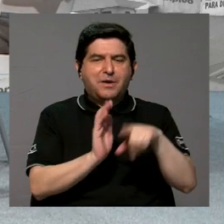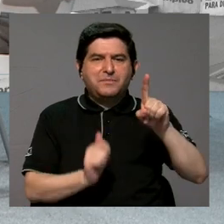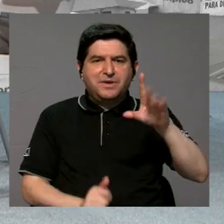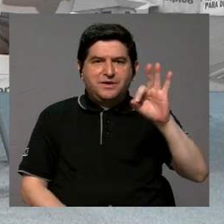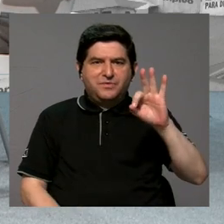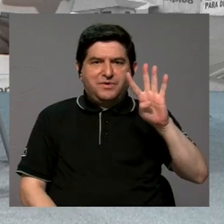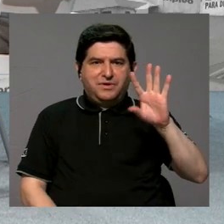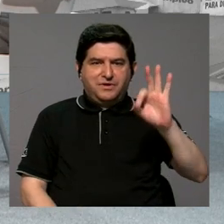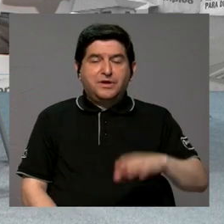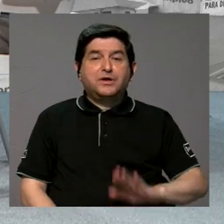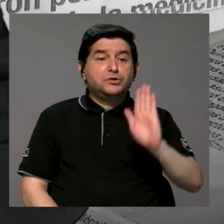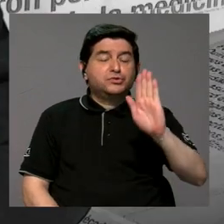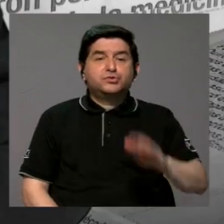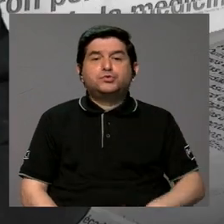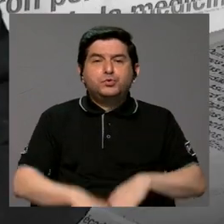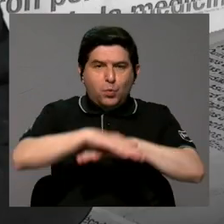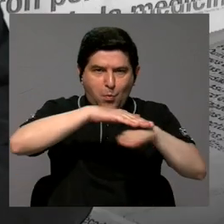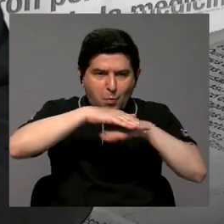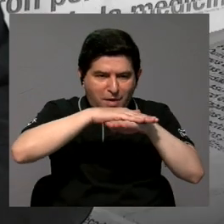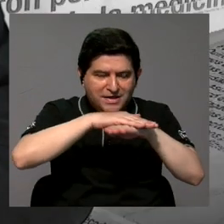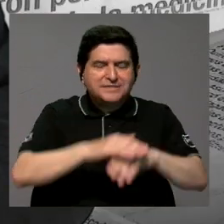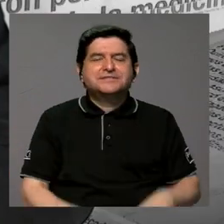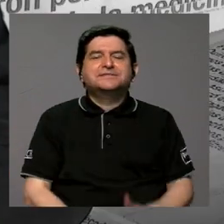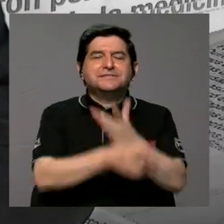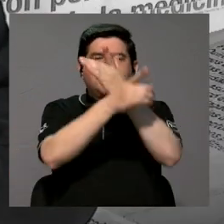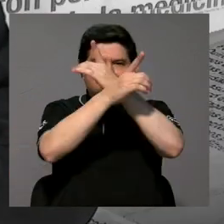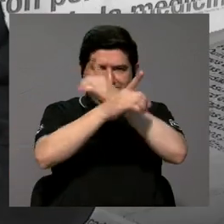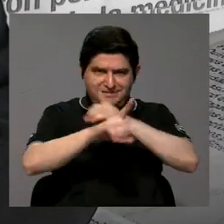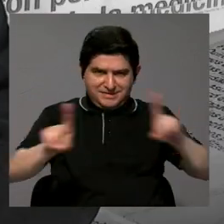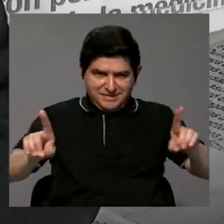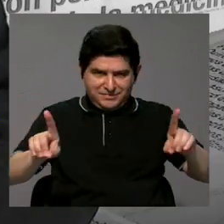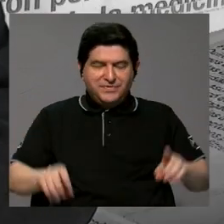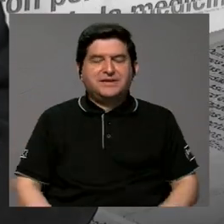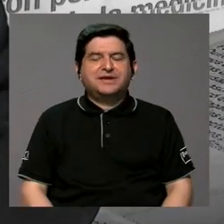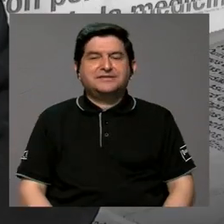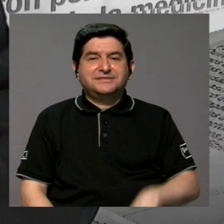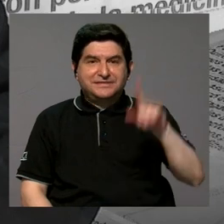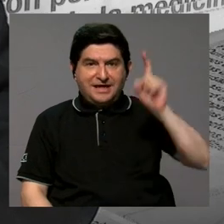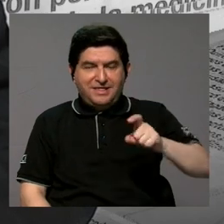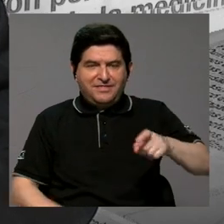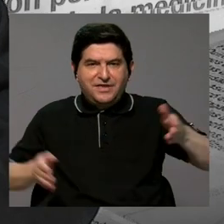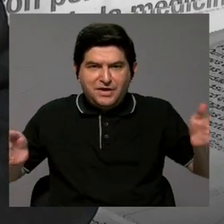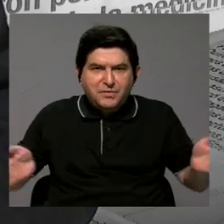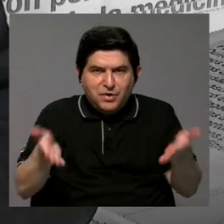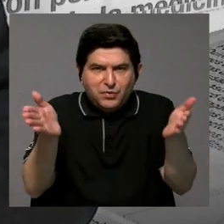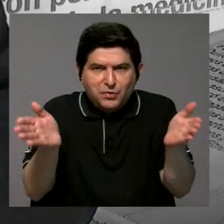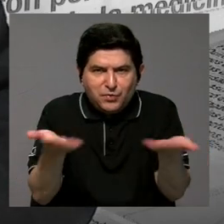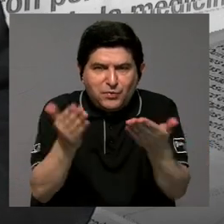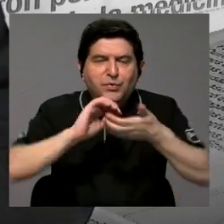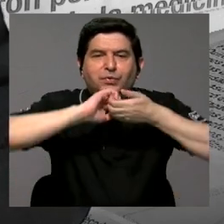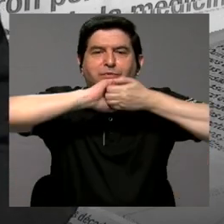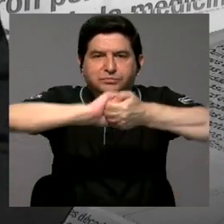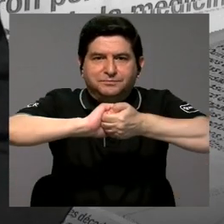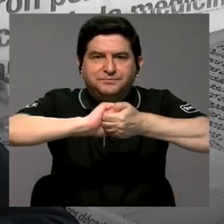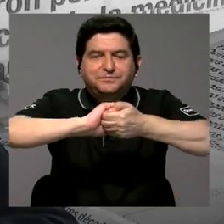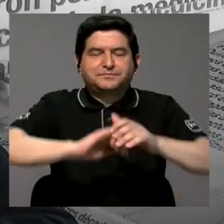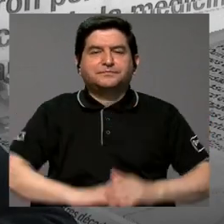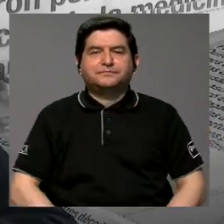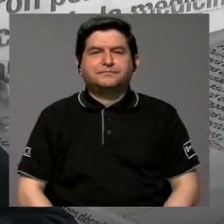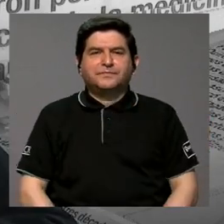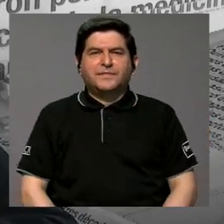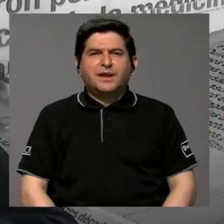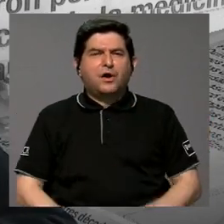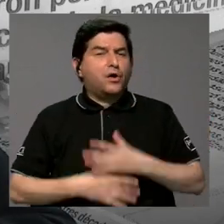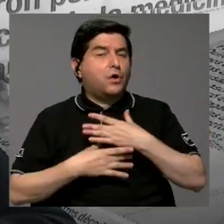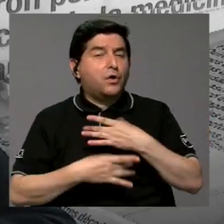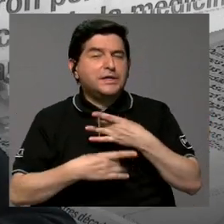49, en sus bases hay toda una democracia específicamente que tiene que empujar hacia la solidaridad. ¿O habrá males